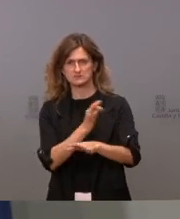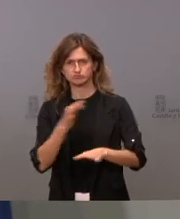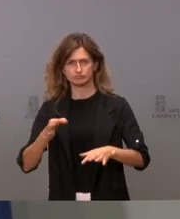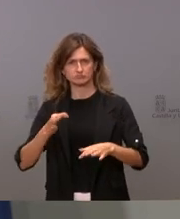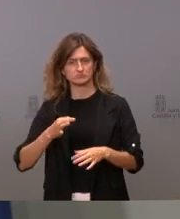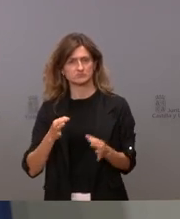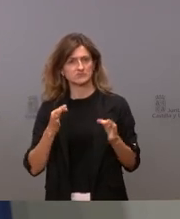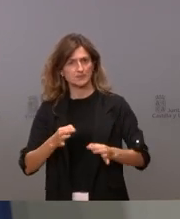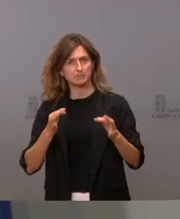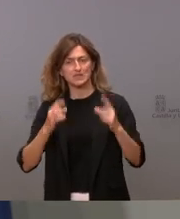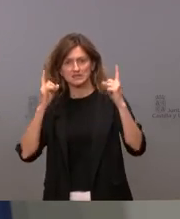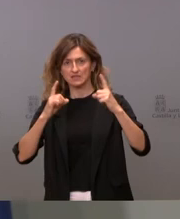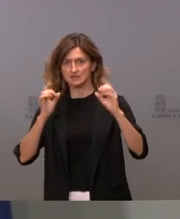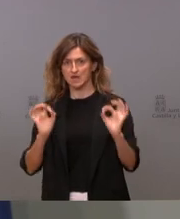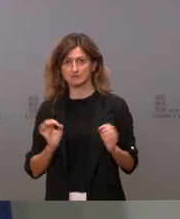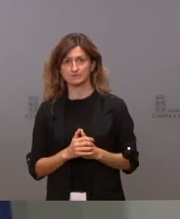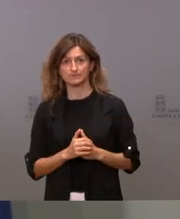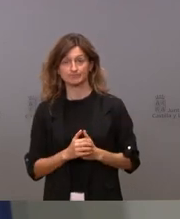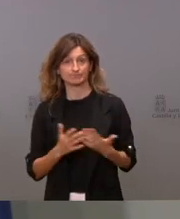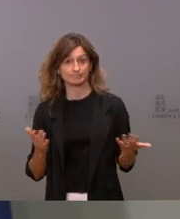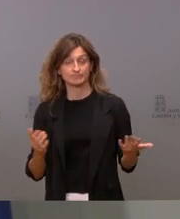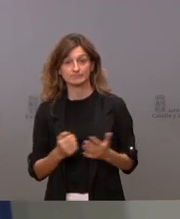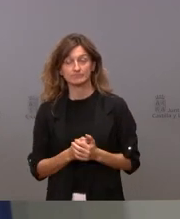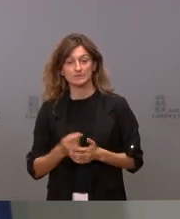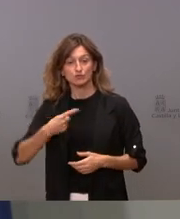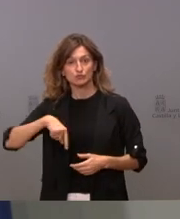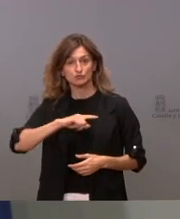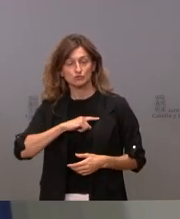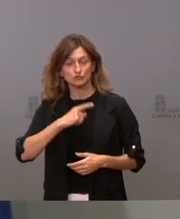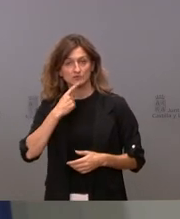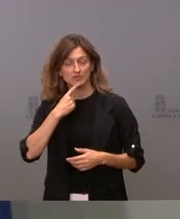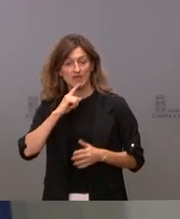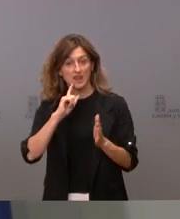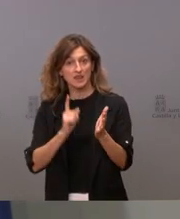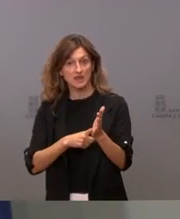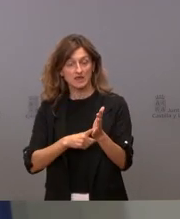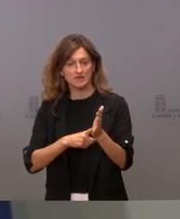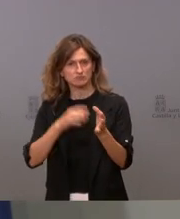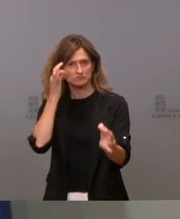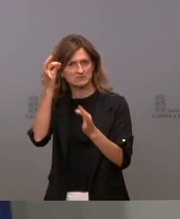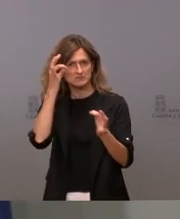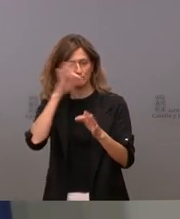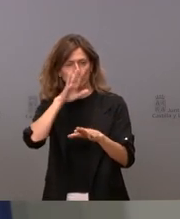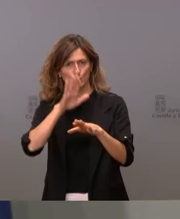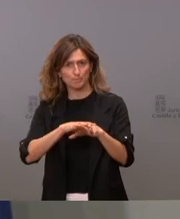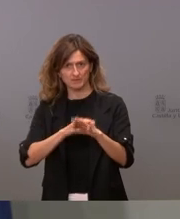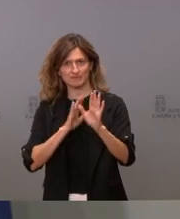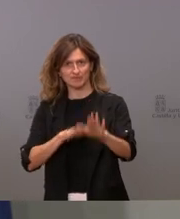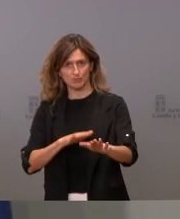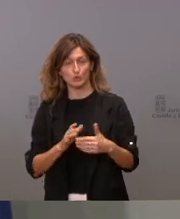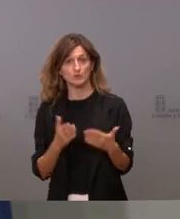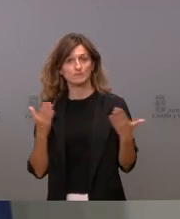procuramos cumplir la ley es decir y somos partidarios del cumplimiento estricto de la ley otra cosa